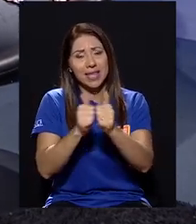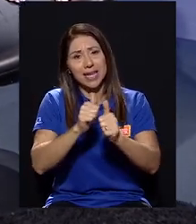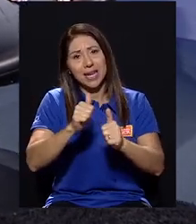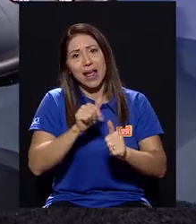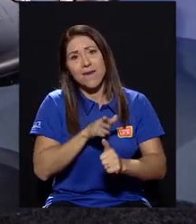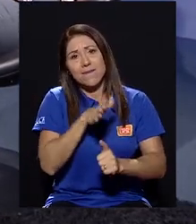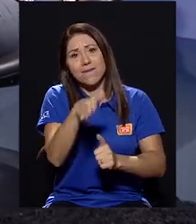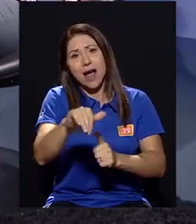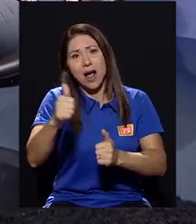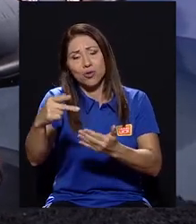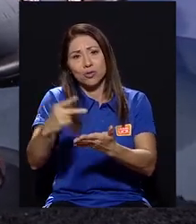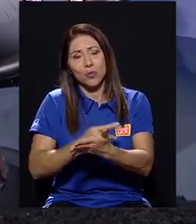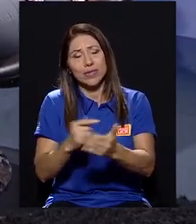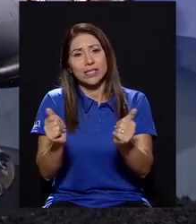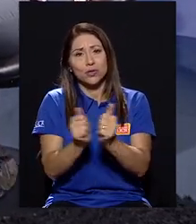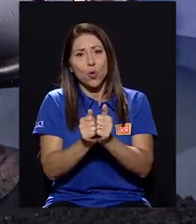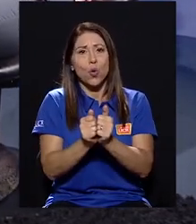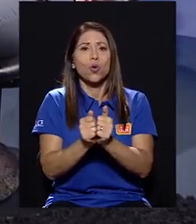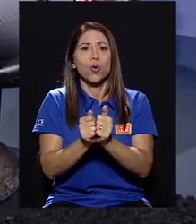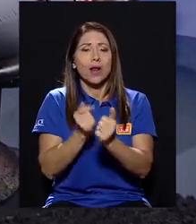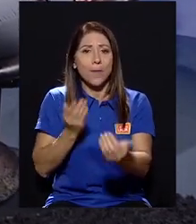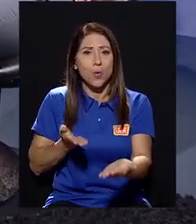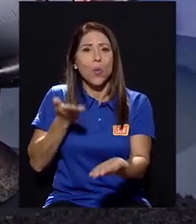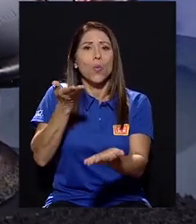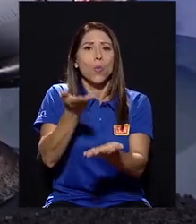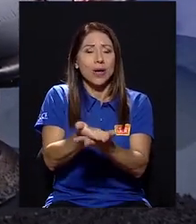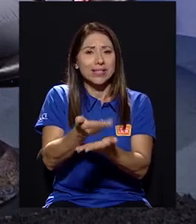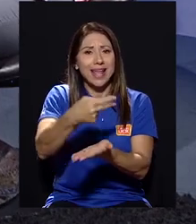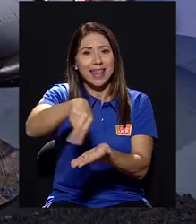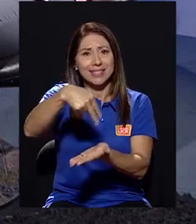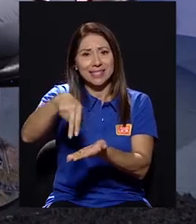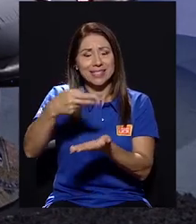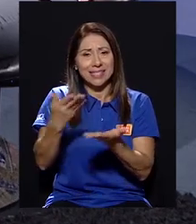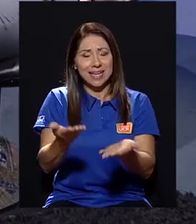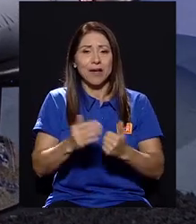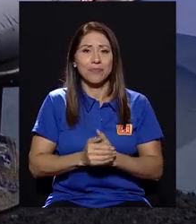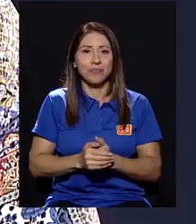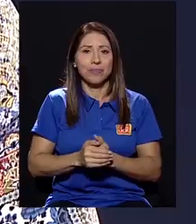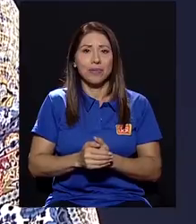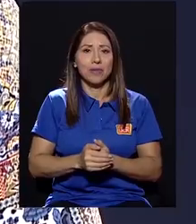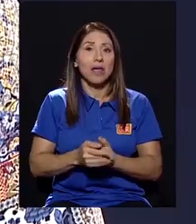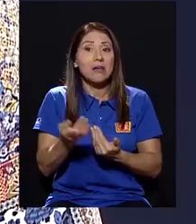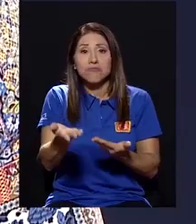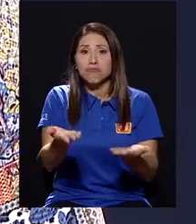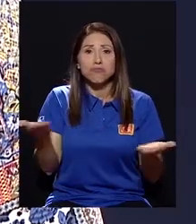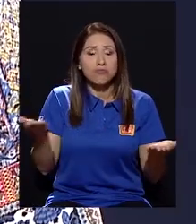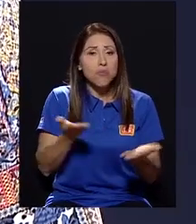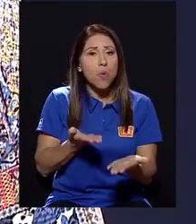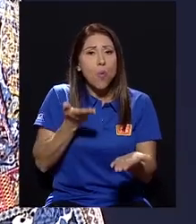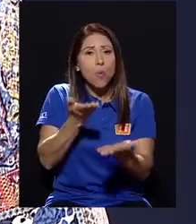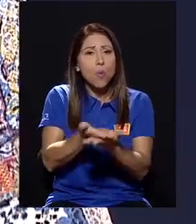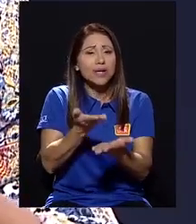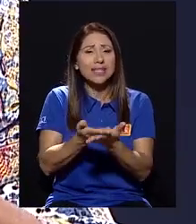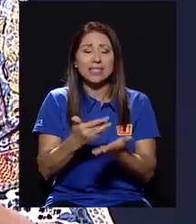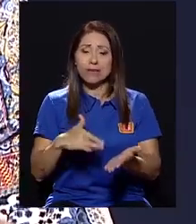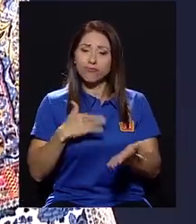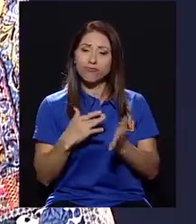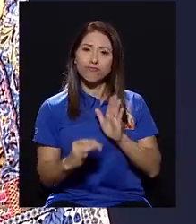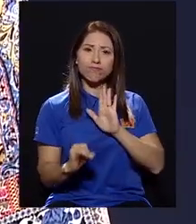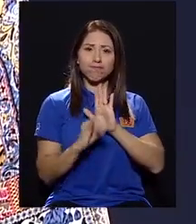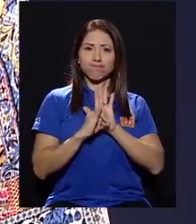otras provincias con la propuesta dancística que hacen. Y por lo general son propuestas muy